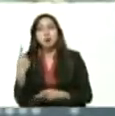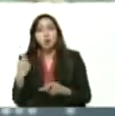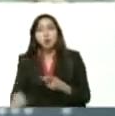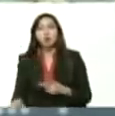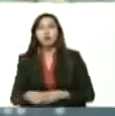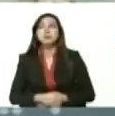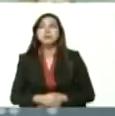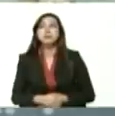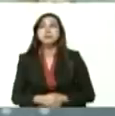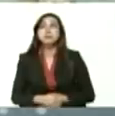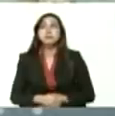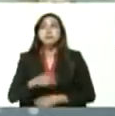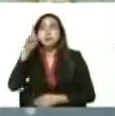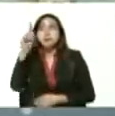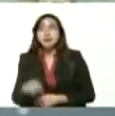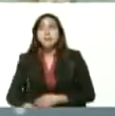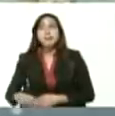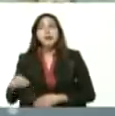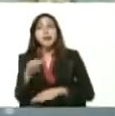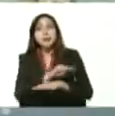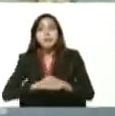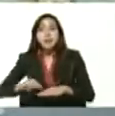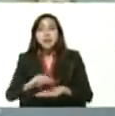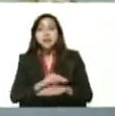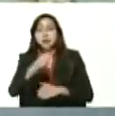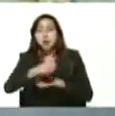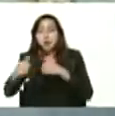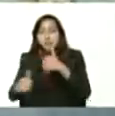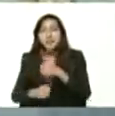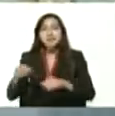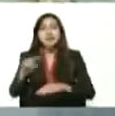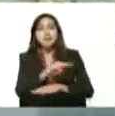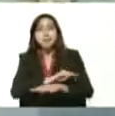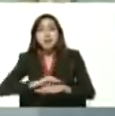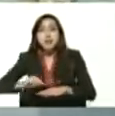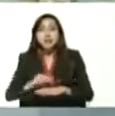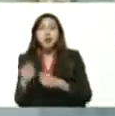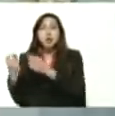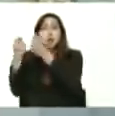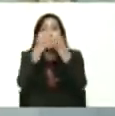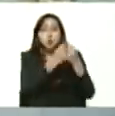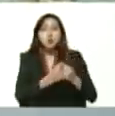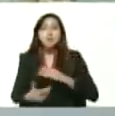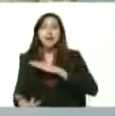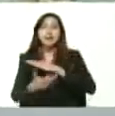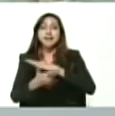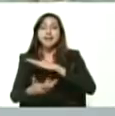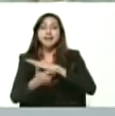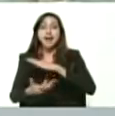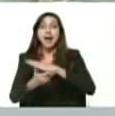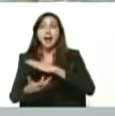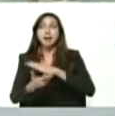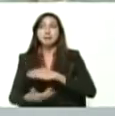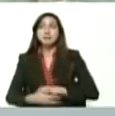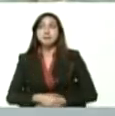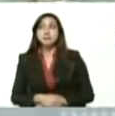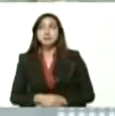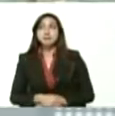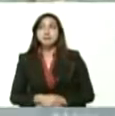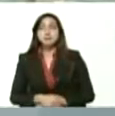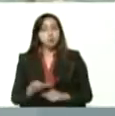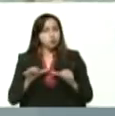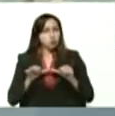Ministerio de Finanzas, particularmente el viceministerio de economía digital para